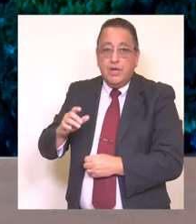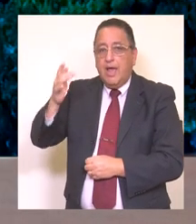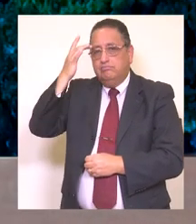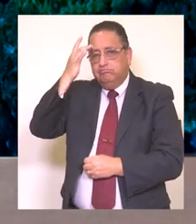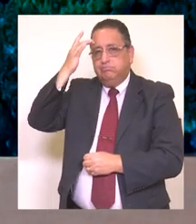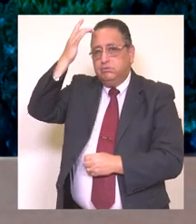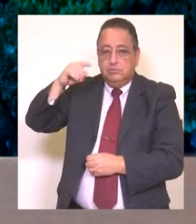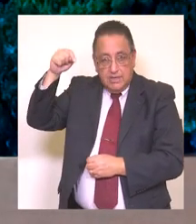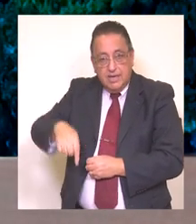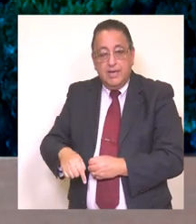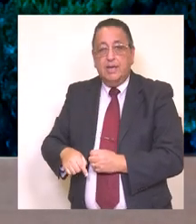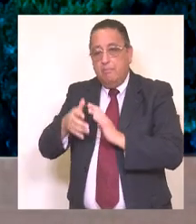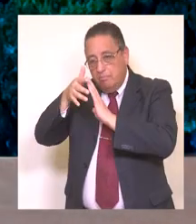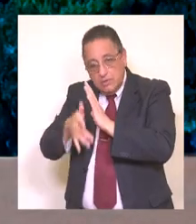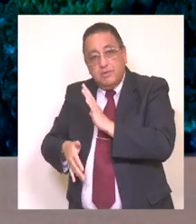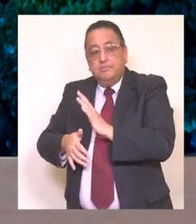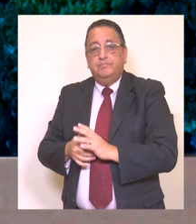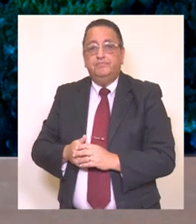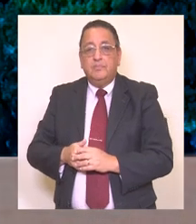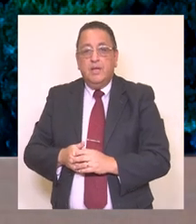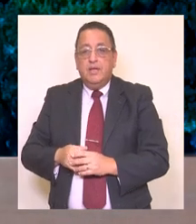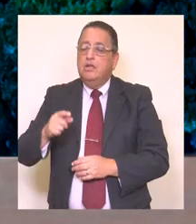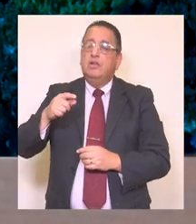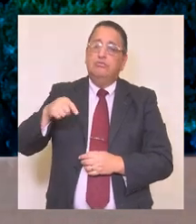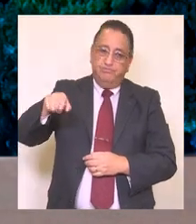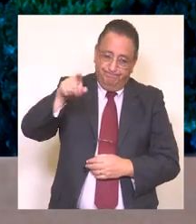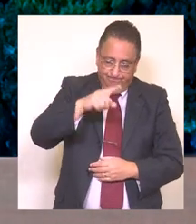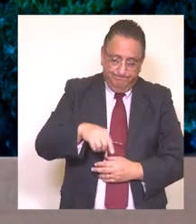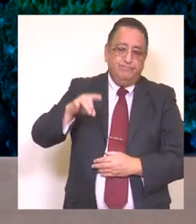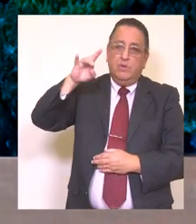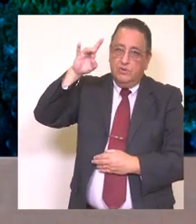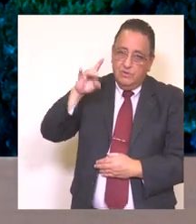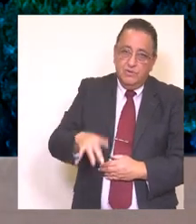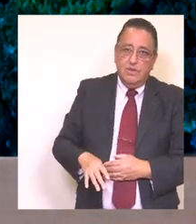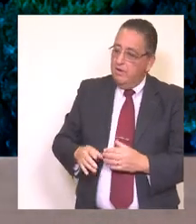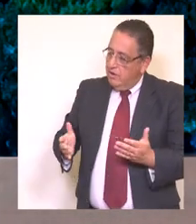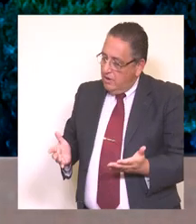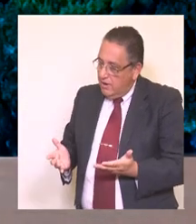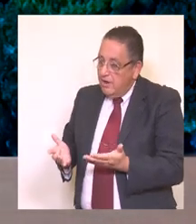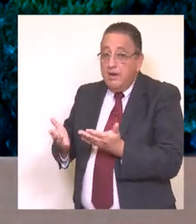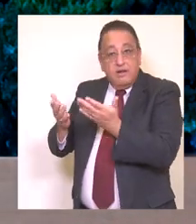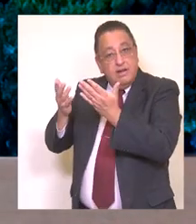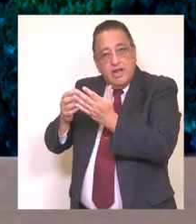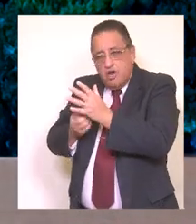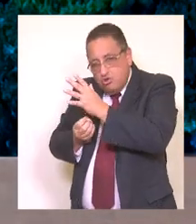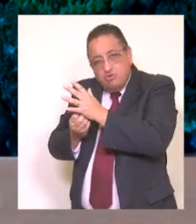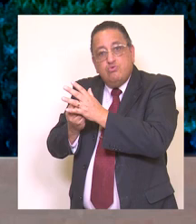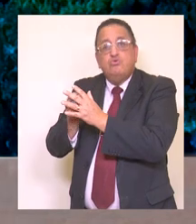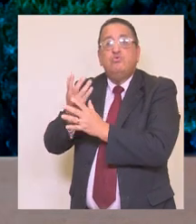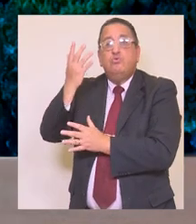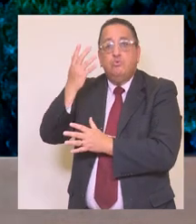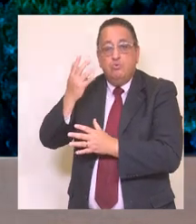lo importante que es levantar y concretar nuevos proyectos de infraestructura para nuestra comuna, pero también estamos conscientes